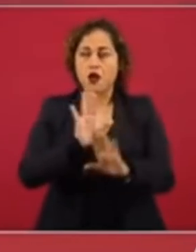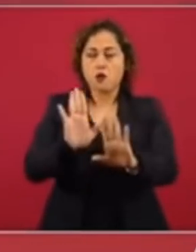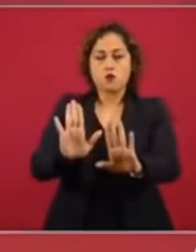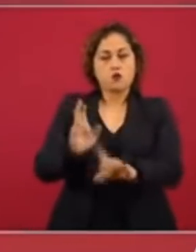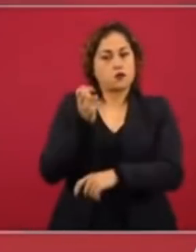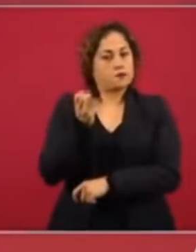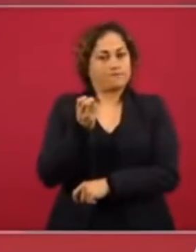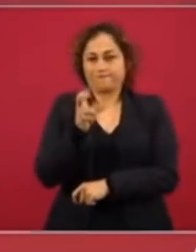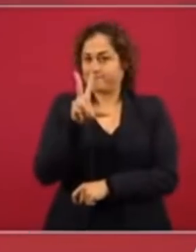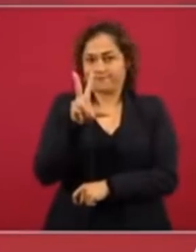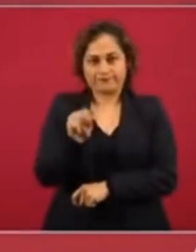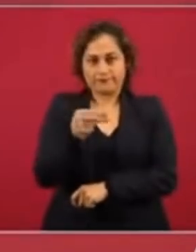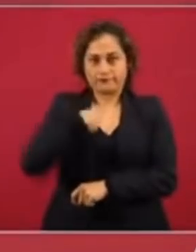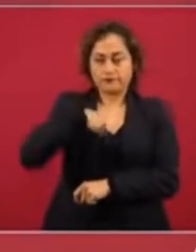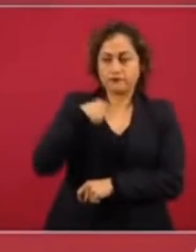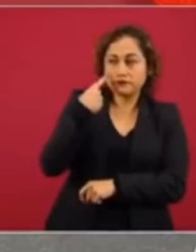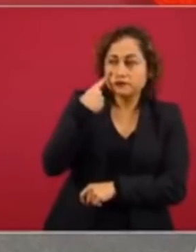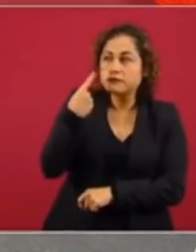permitiríamos, lo denunciaríamos.